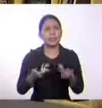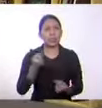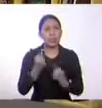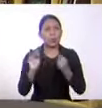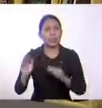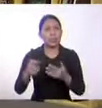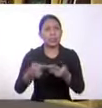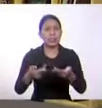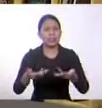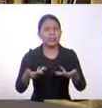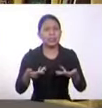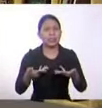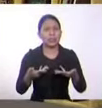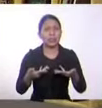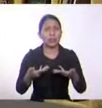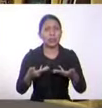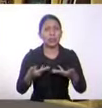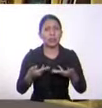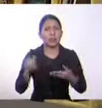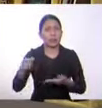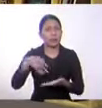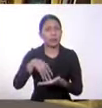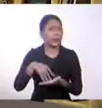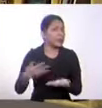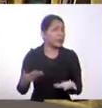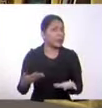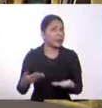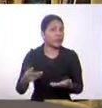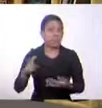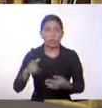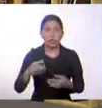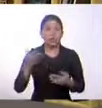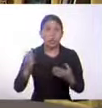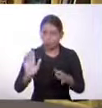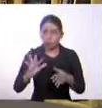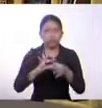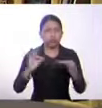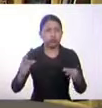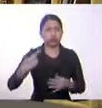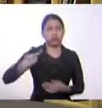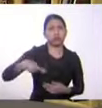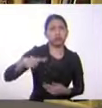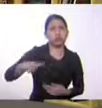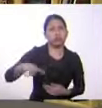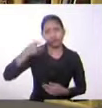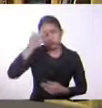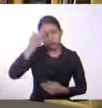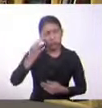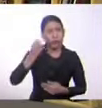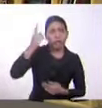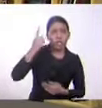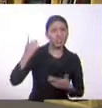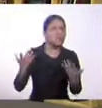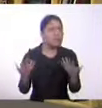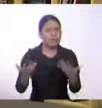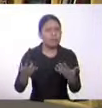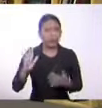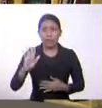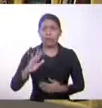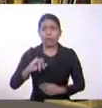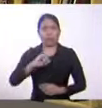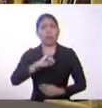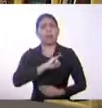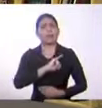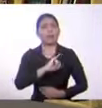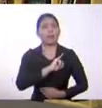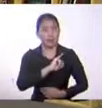derechos que tienen estas poblaciones? Su lengua, su religión, valoración de esa identidad que